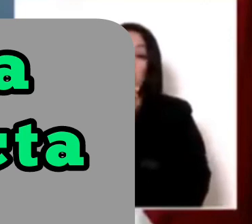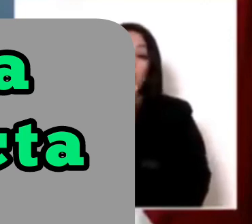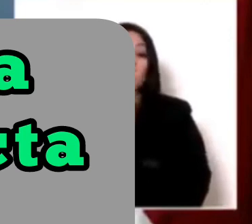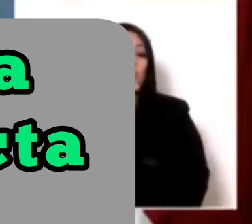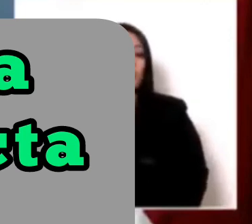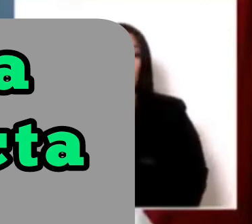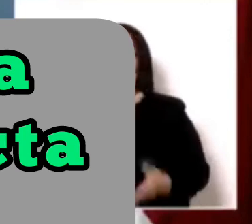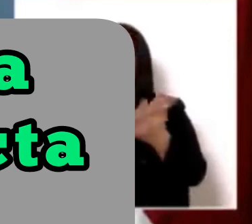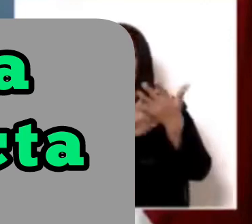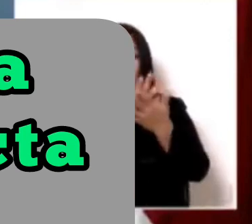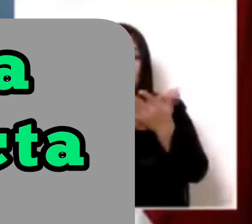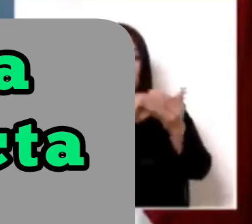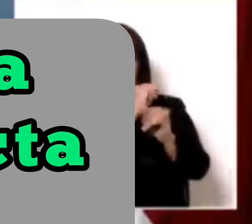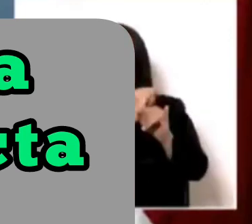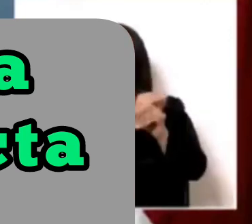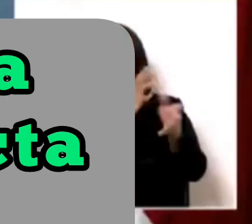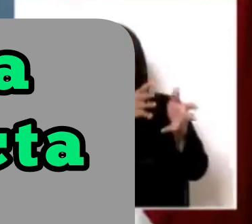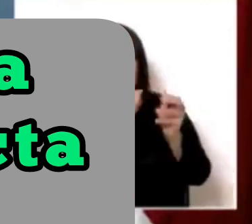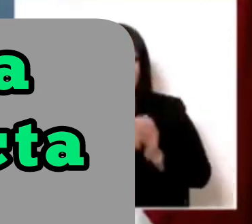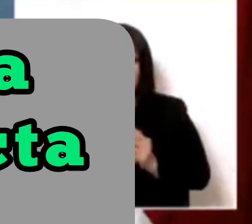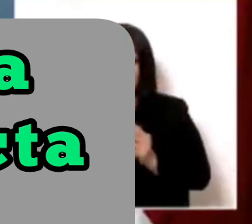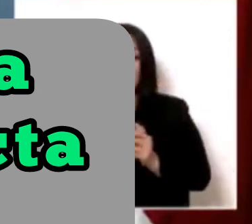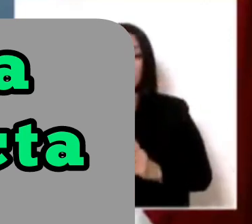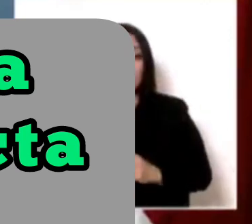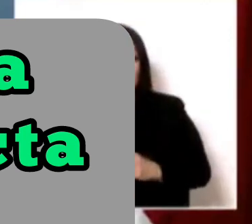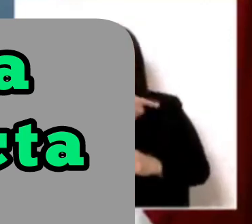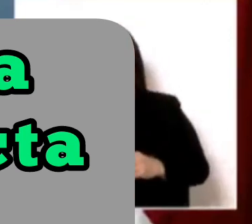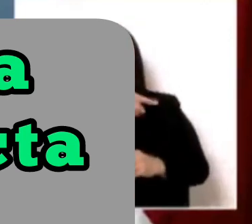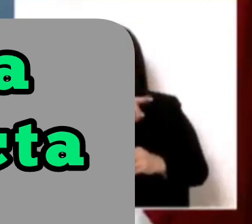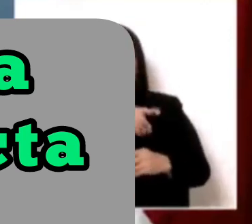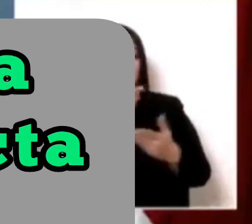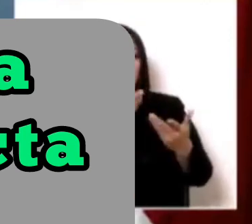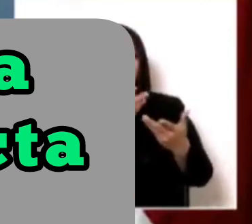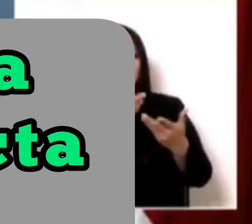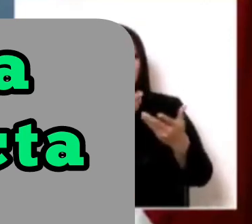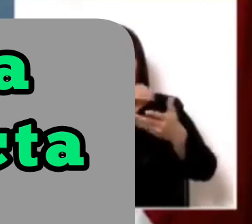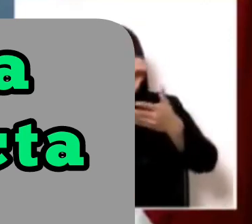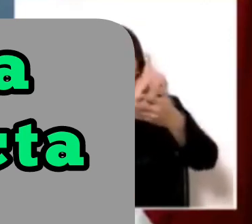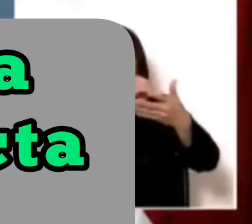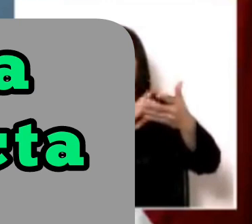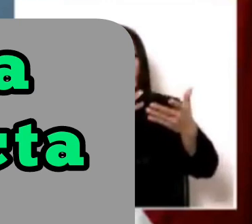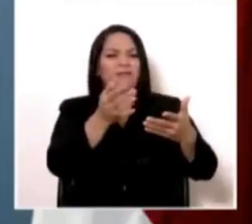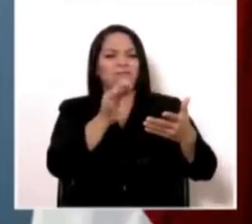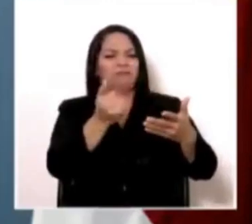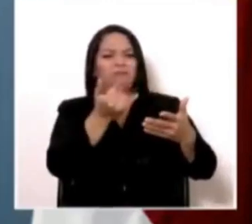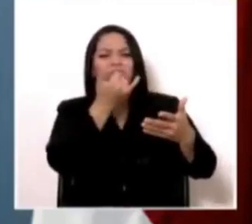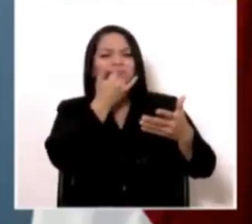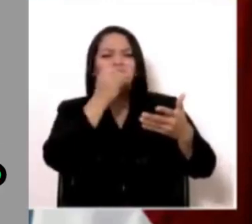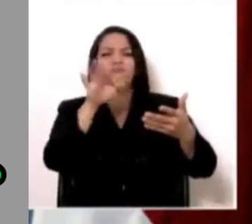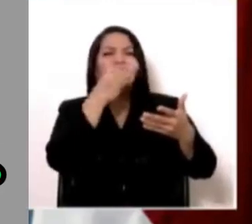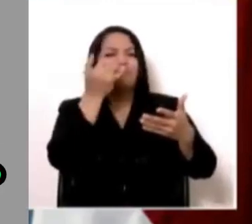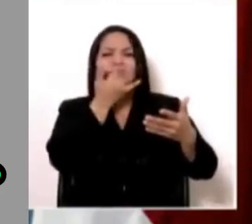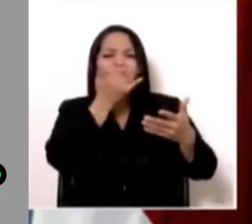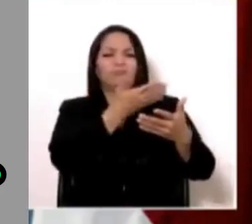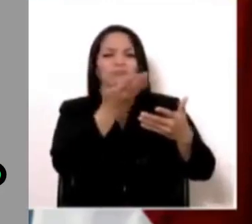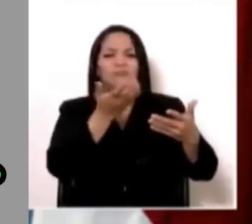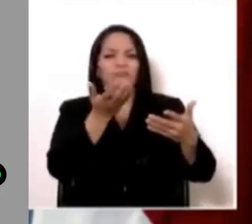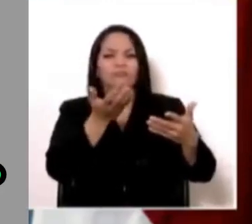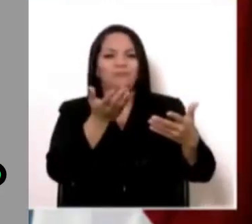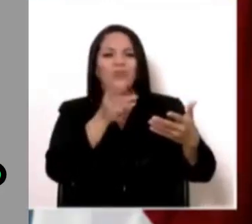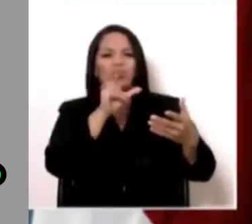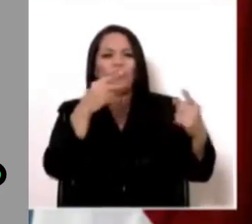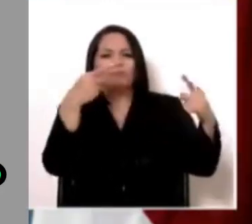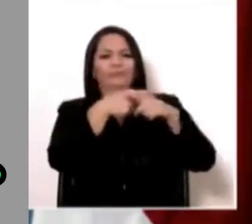les gusta. Y que está diseñado de una manera absolutamente rada en términos de los intereses del